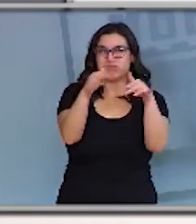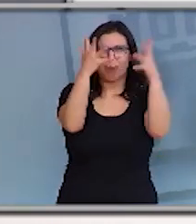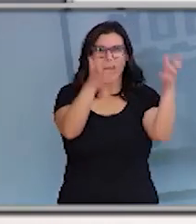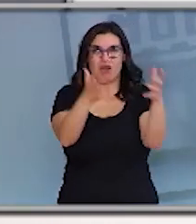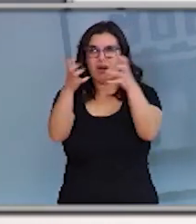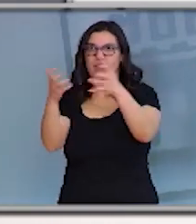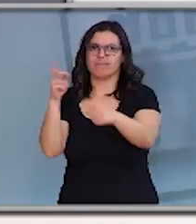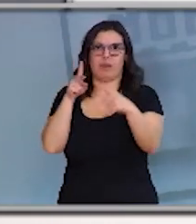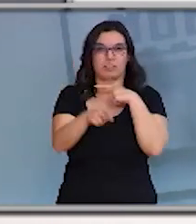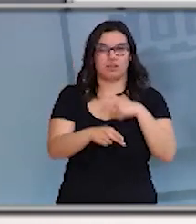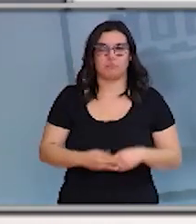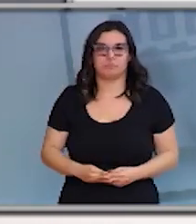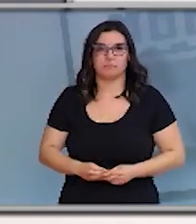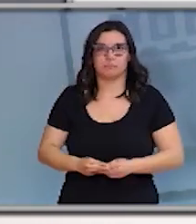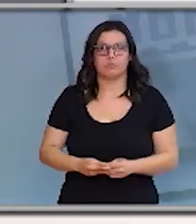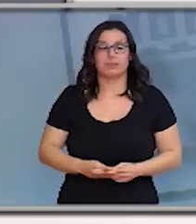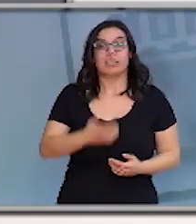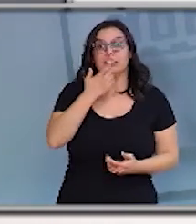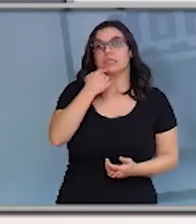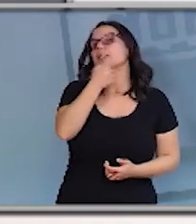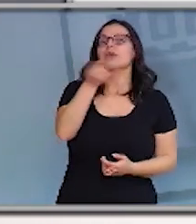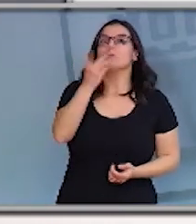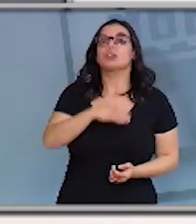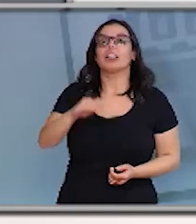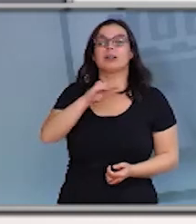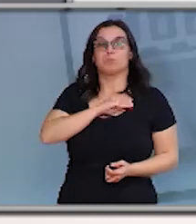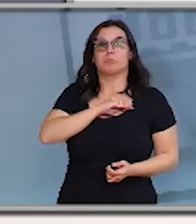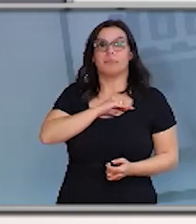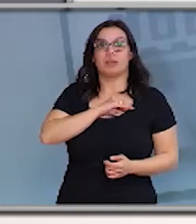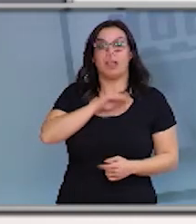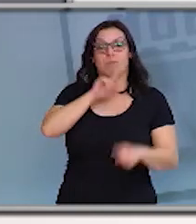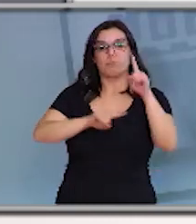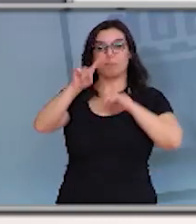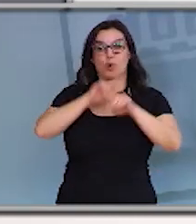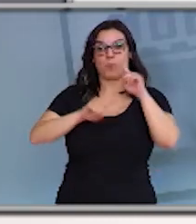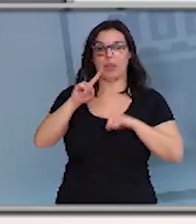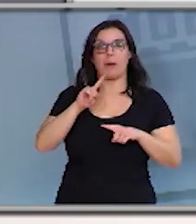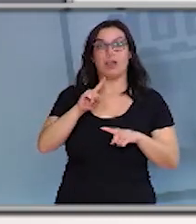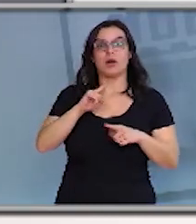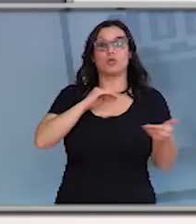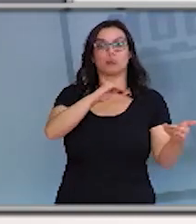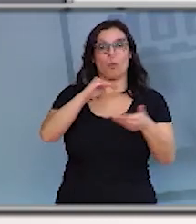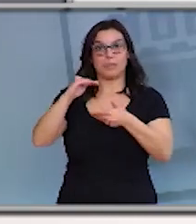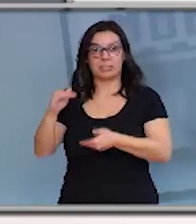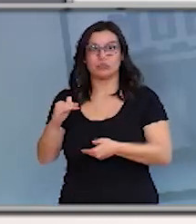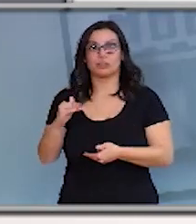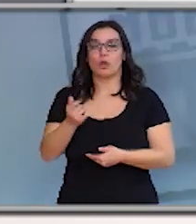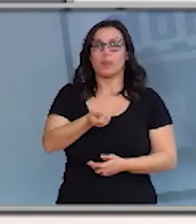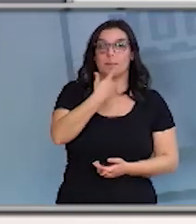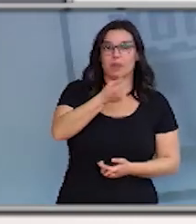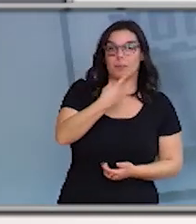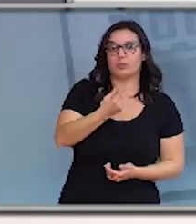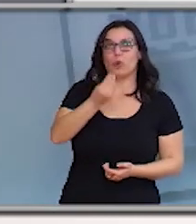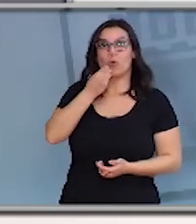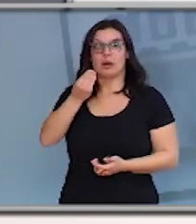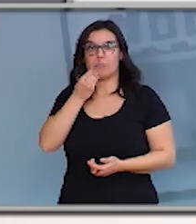Se estamos dicendo que España non vai tener un problema de suministro ni de medicamentos ni de alimentos, non temos